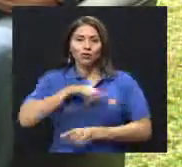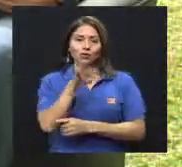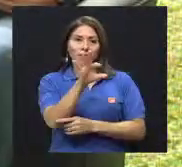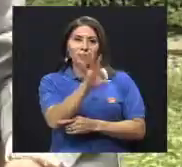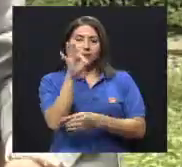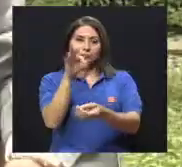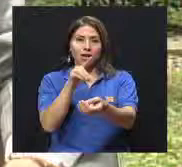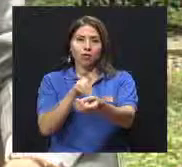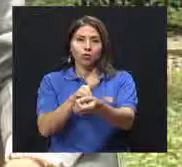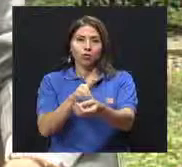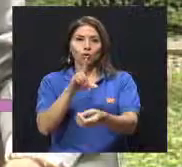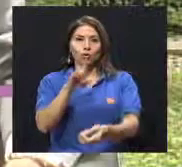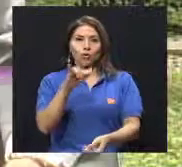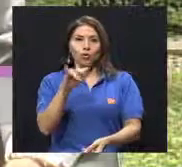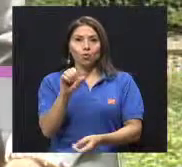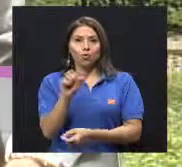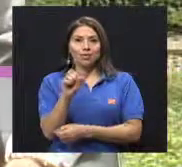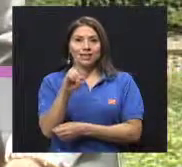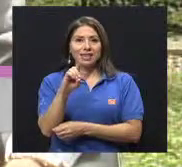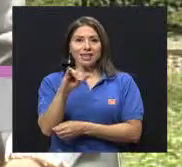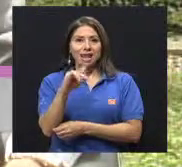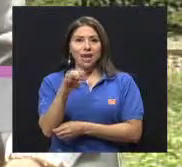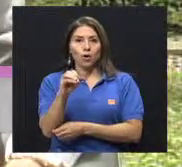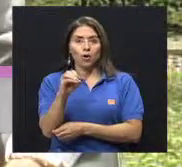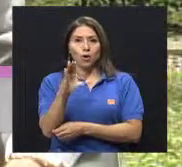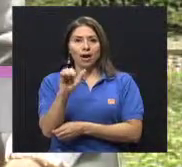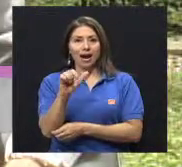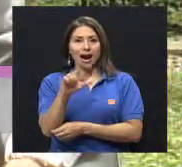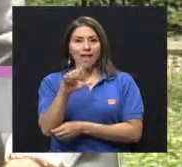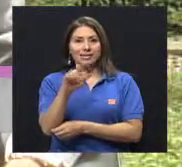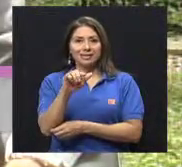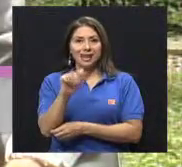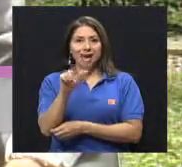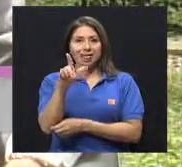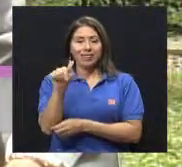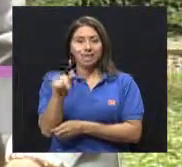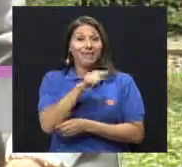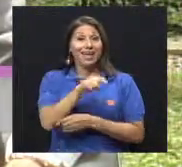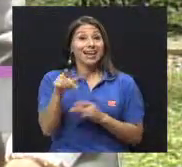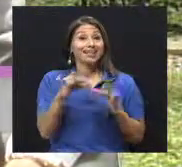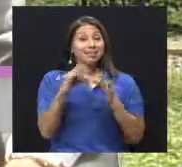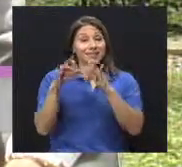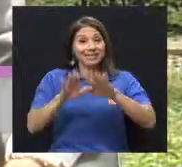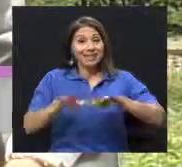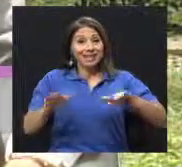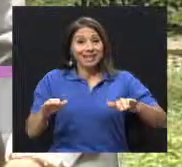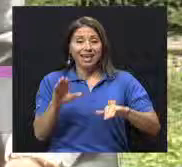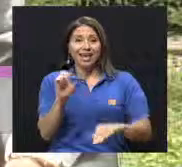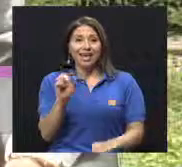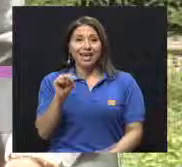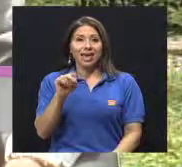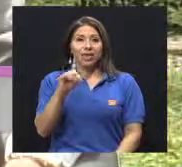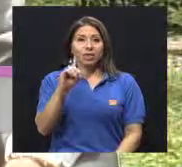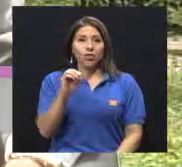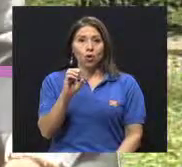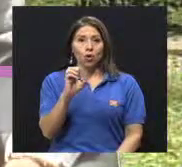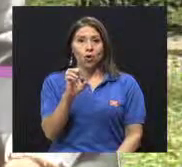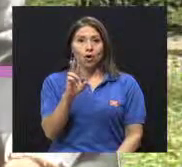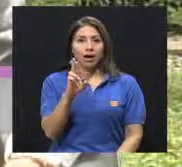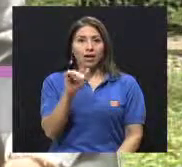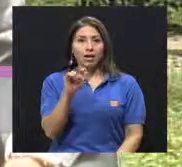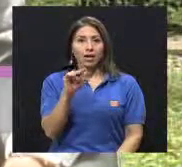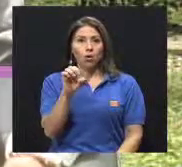Luis Diego Calzada. Él es un pediatra endocrinólogo, trabajó en el Hospital de Niños cerca de